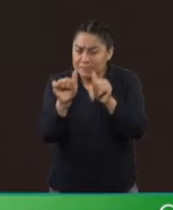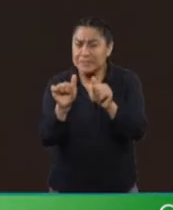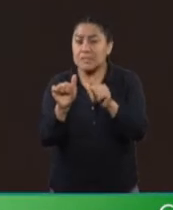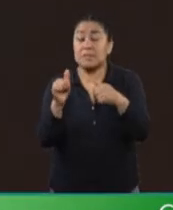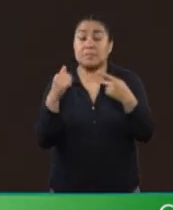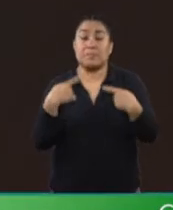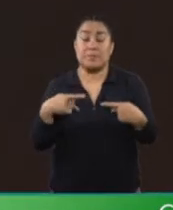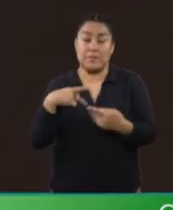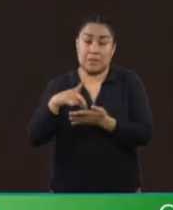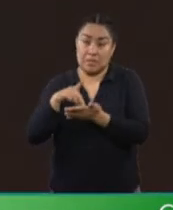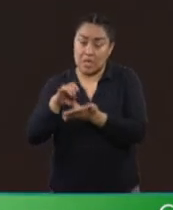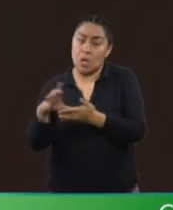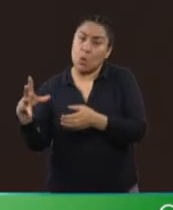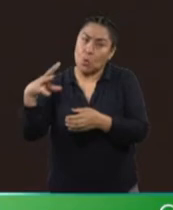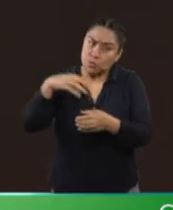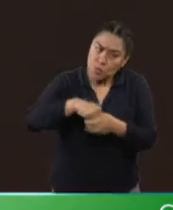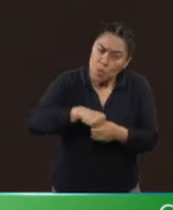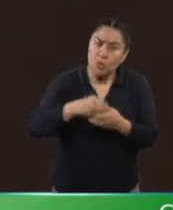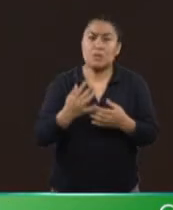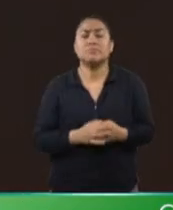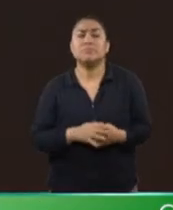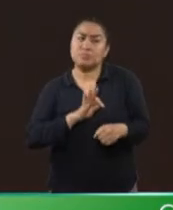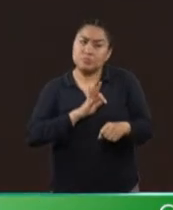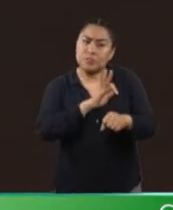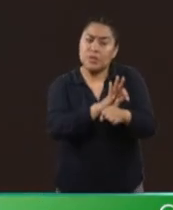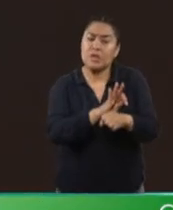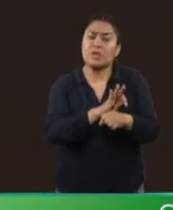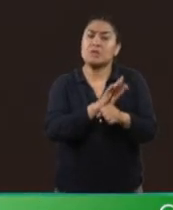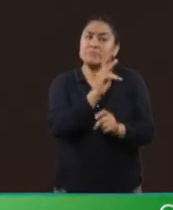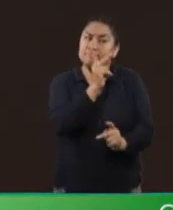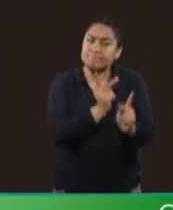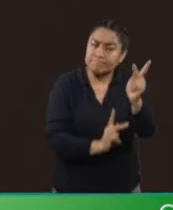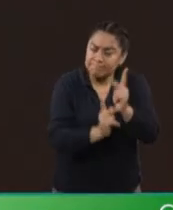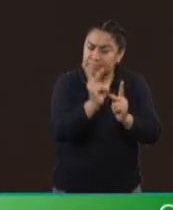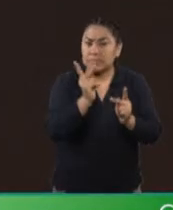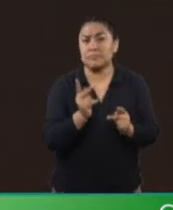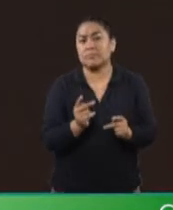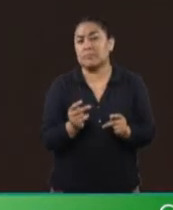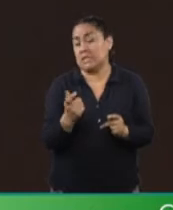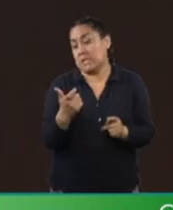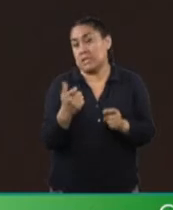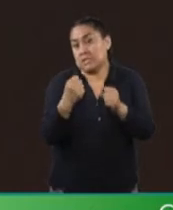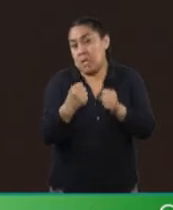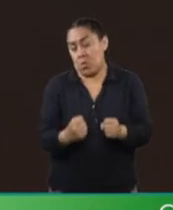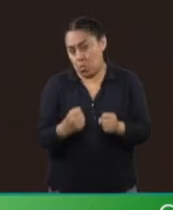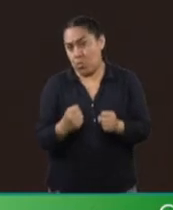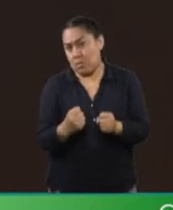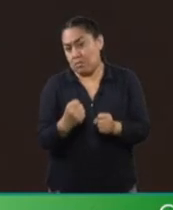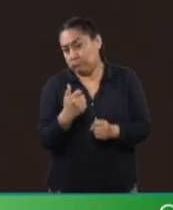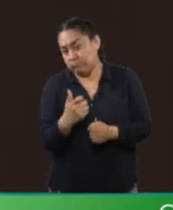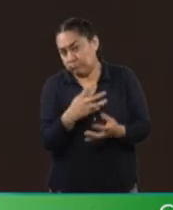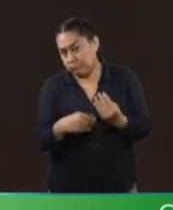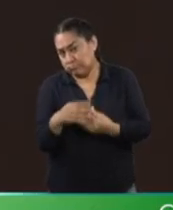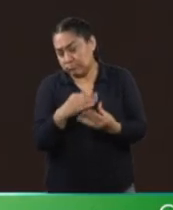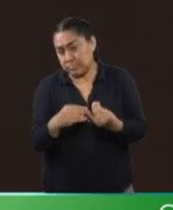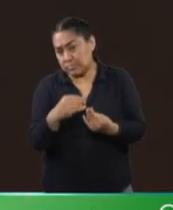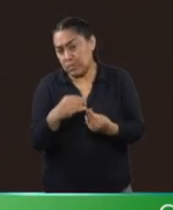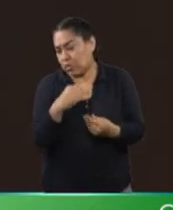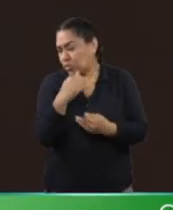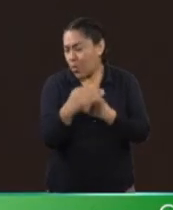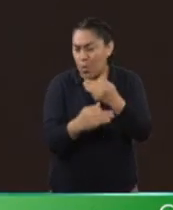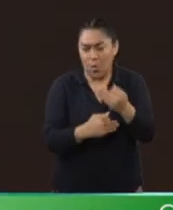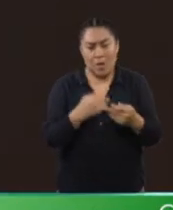justicia en la agricultura, la seguridad económica y la seguridad integral de las y los mexicanos.